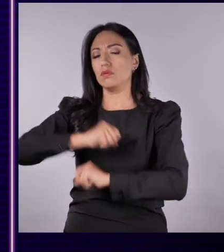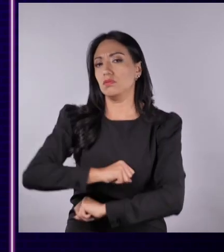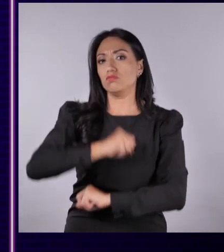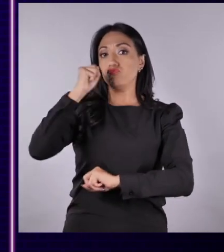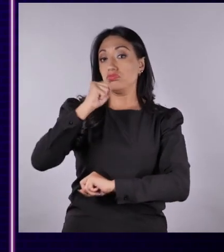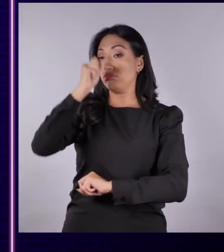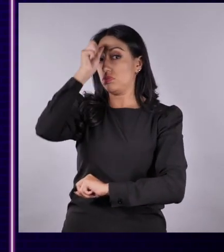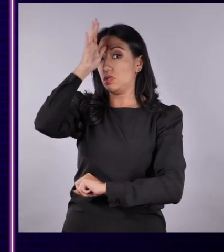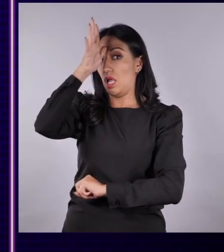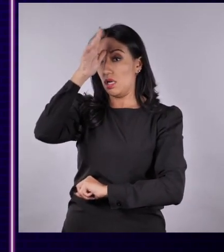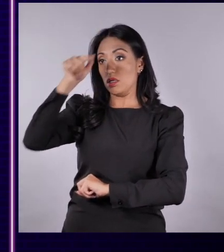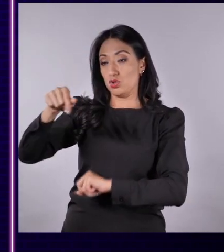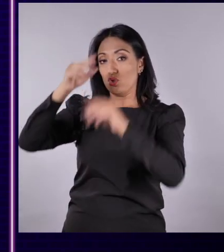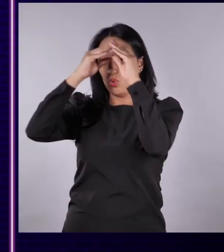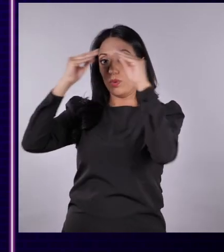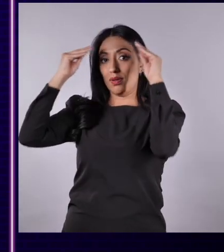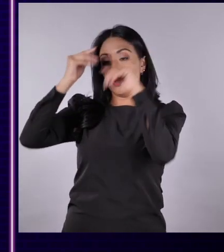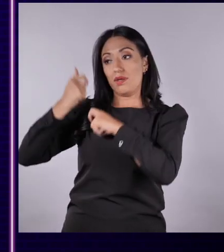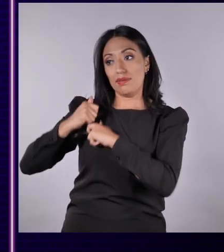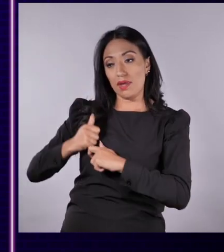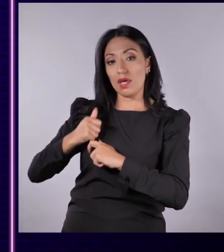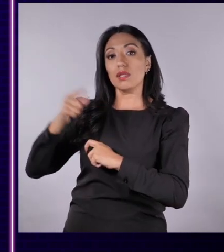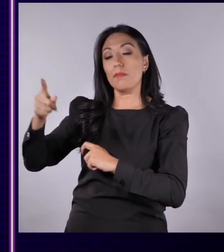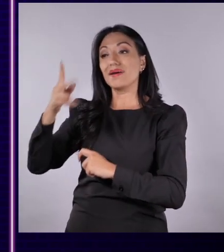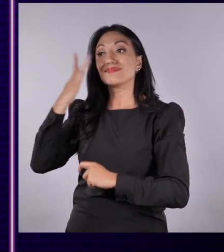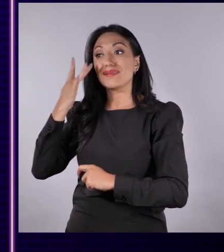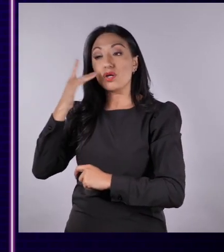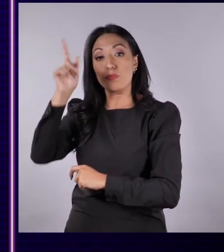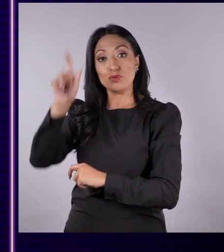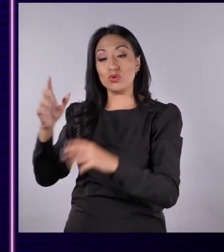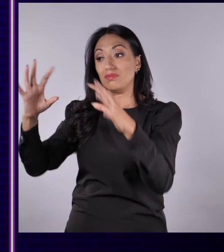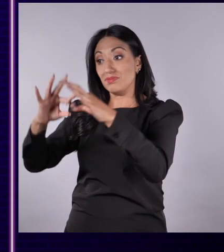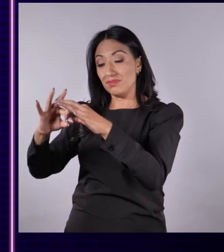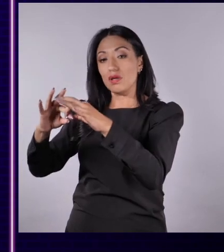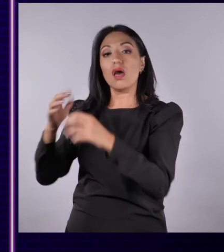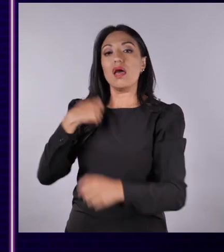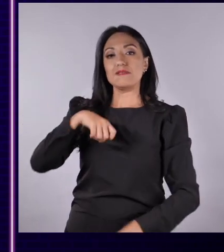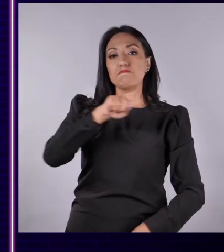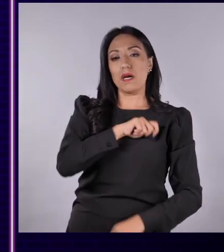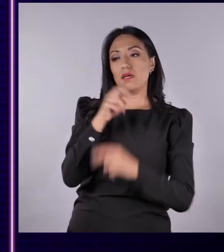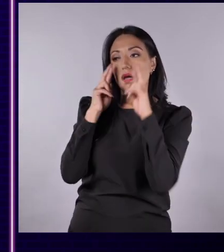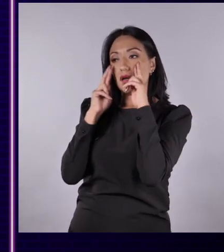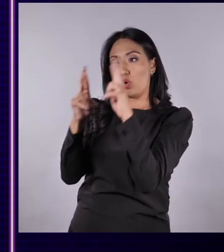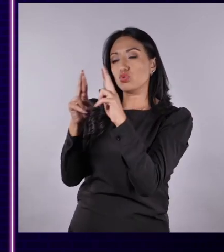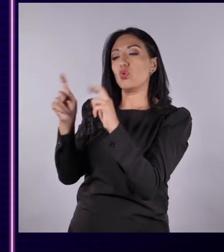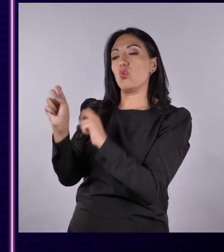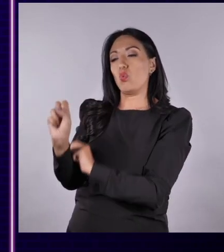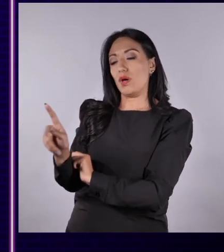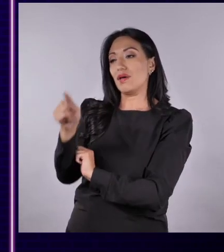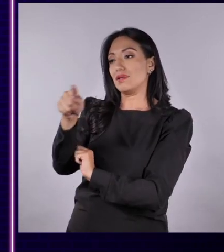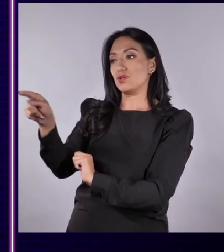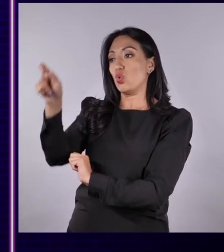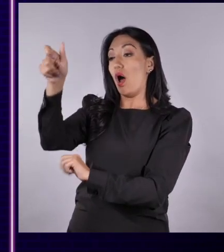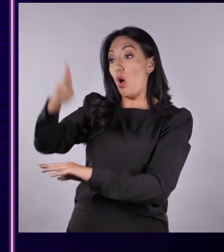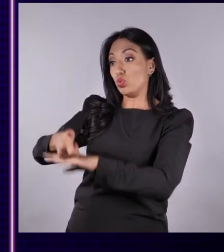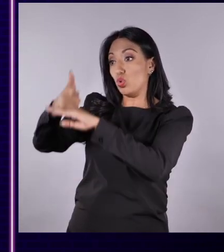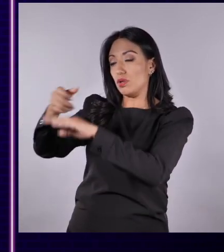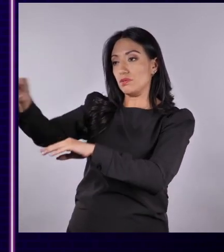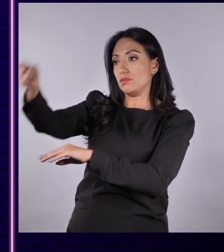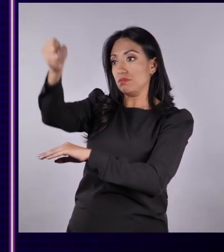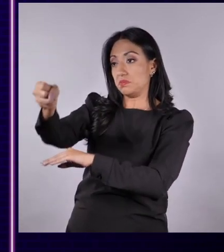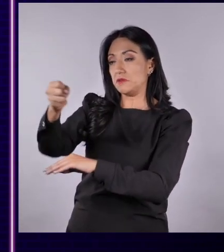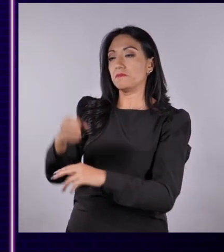gracias a su valentía e inteligencia. Tanto así que, luego de un tiempo, los españoles reconocieron a un gobernador